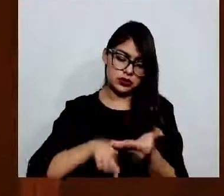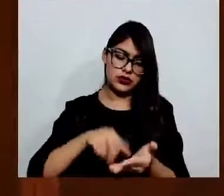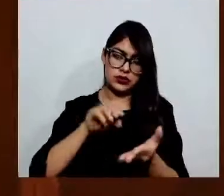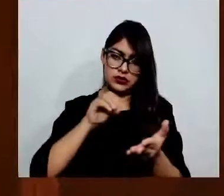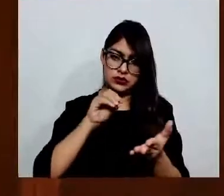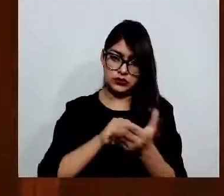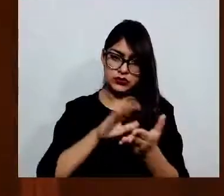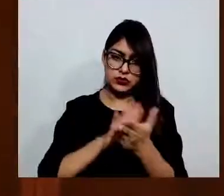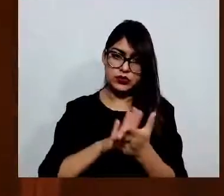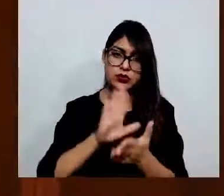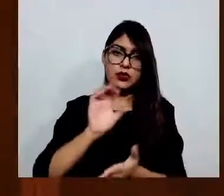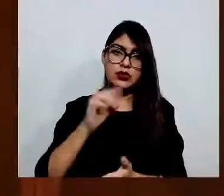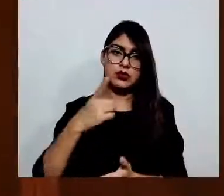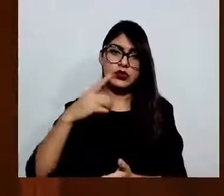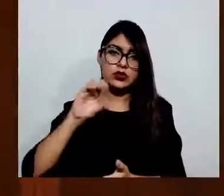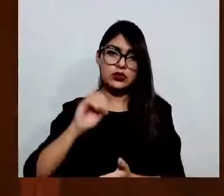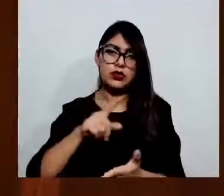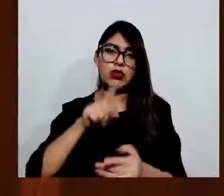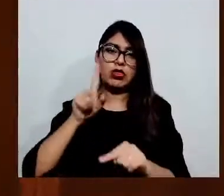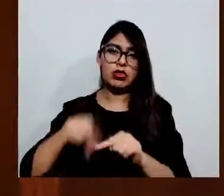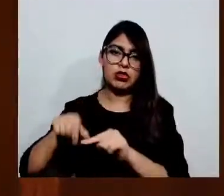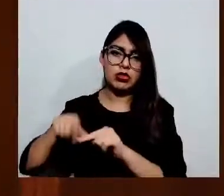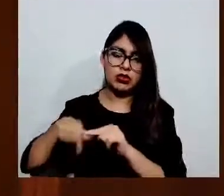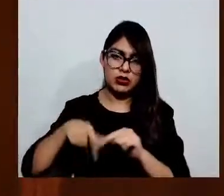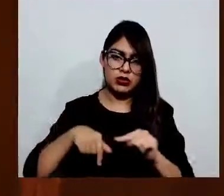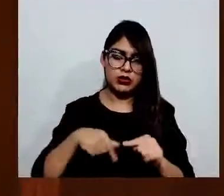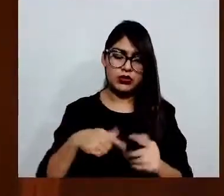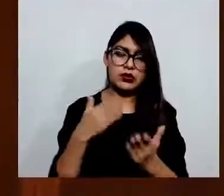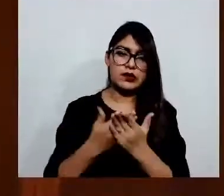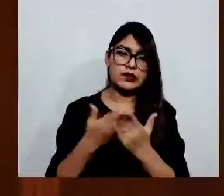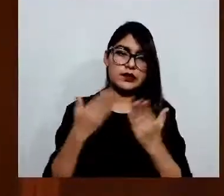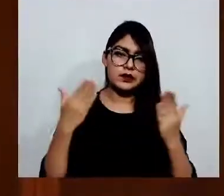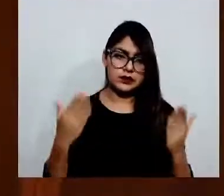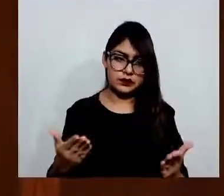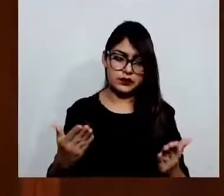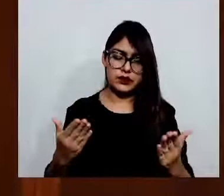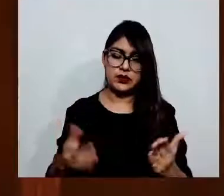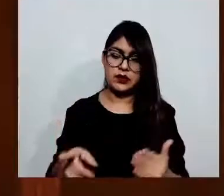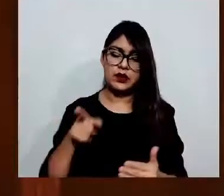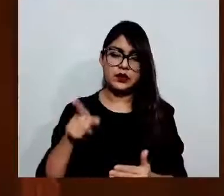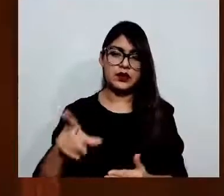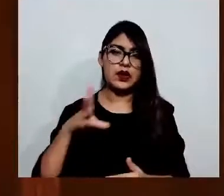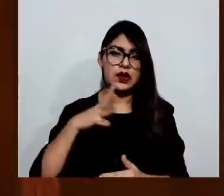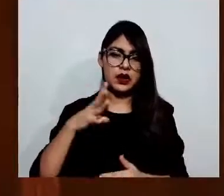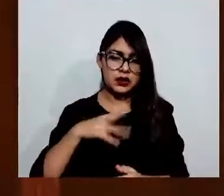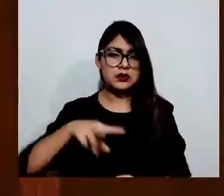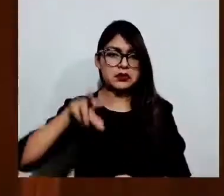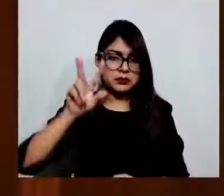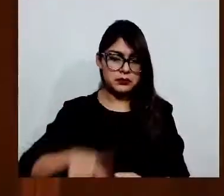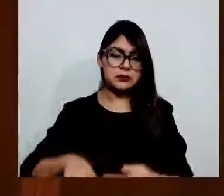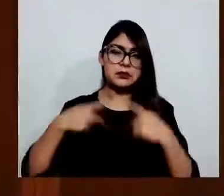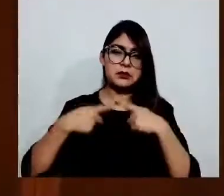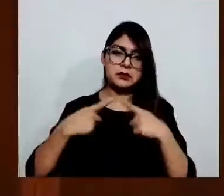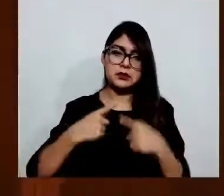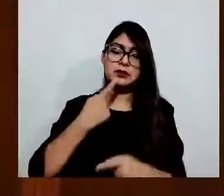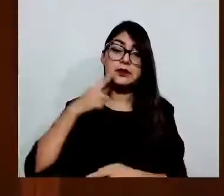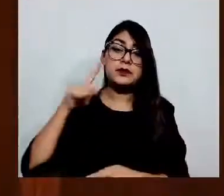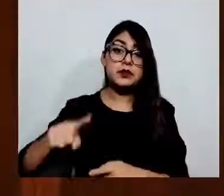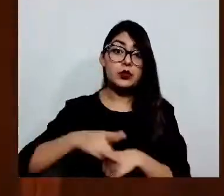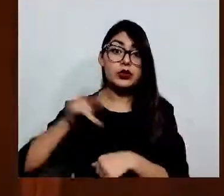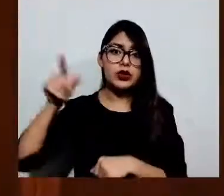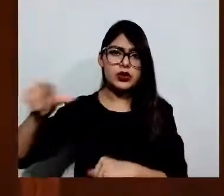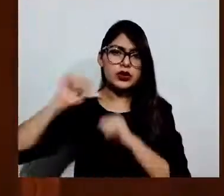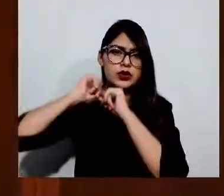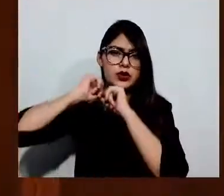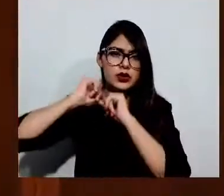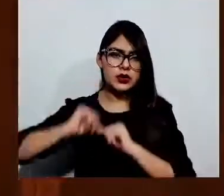un umbral legítimo de queja en contra de la persona servidora pública y de las instituciones que se